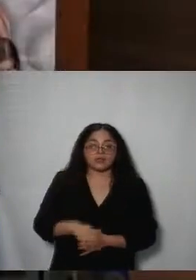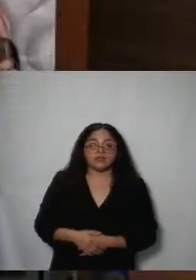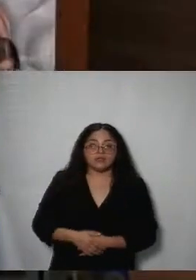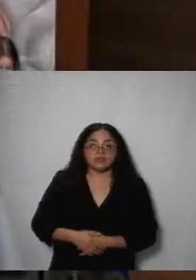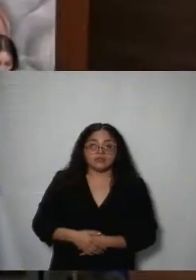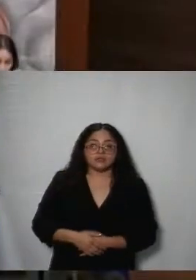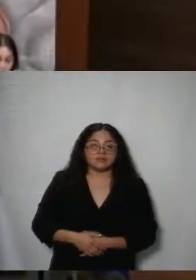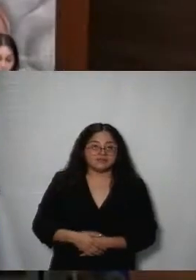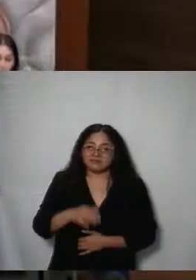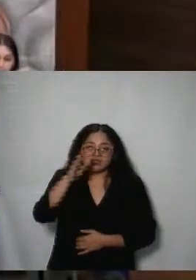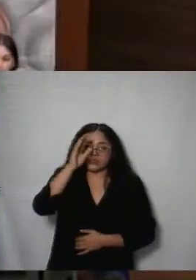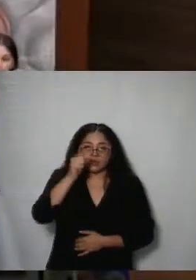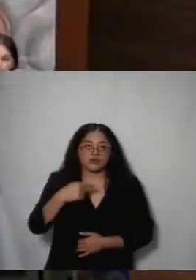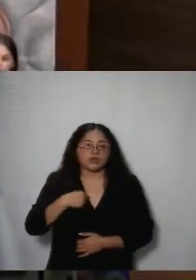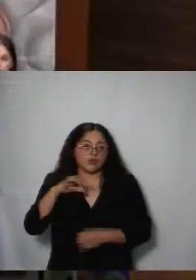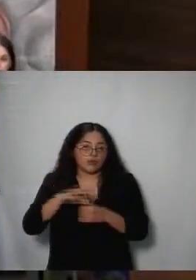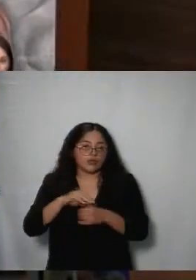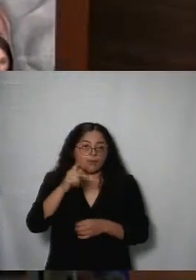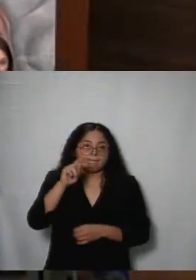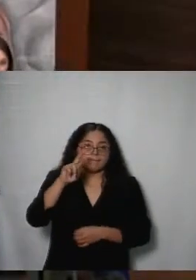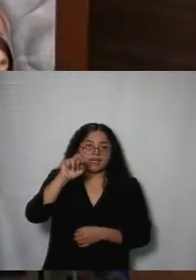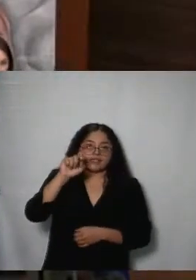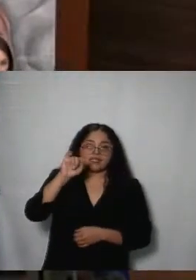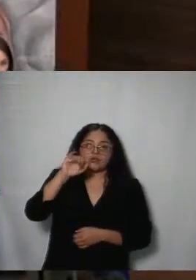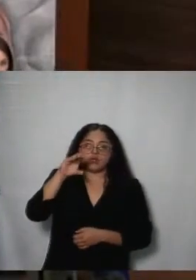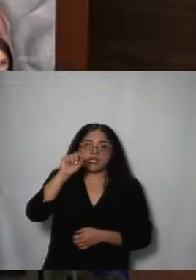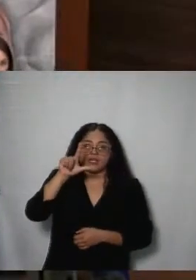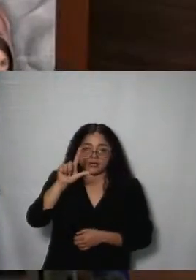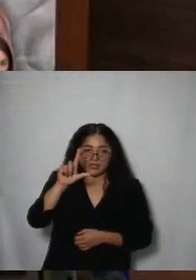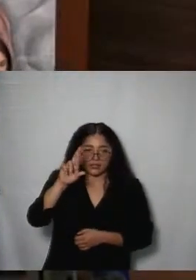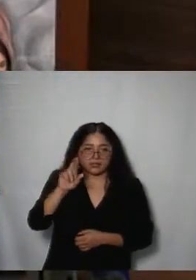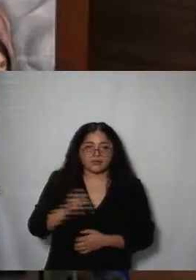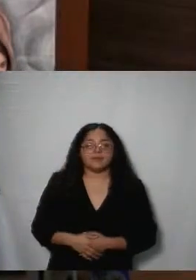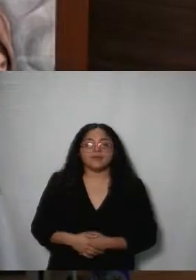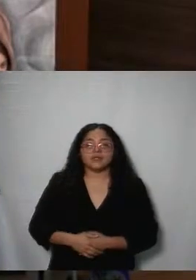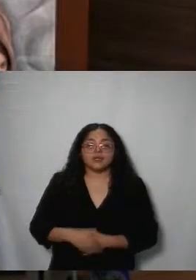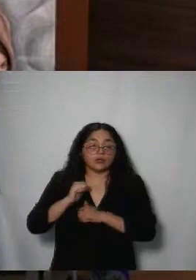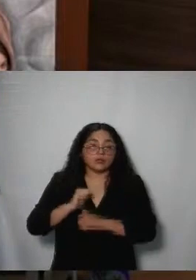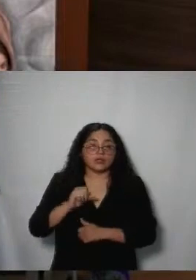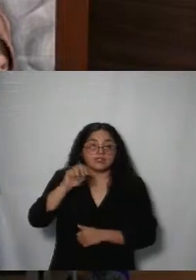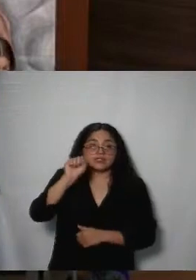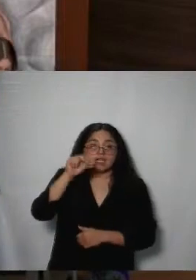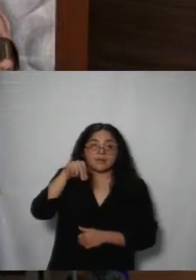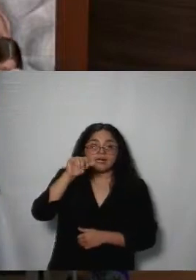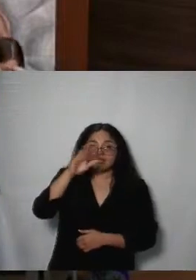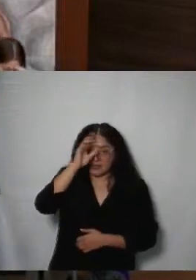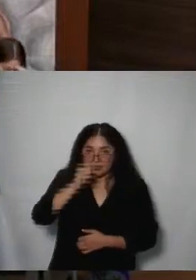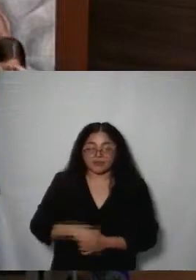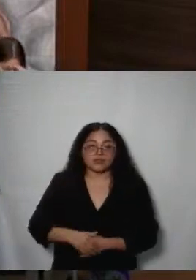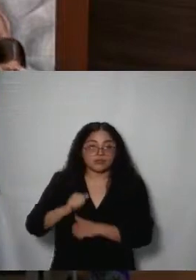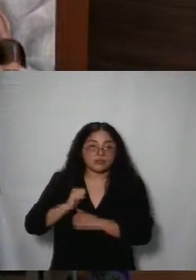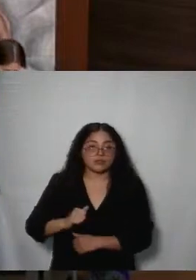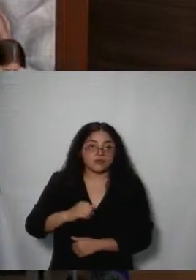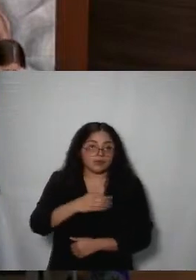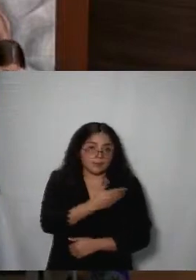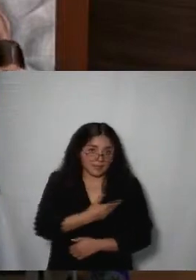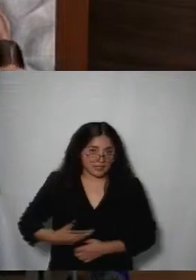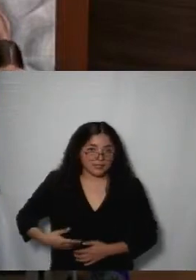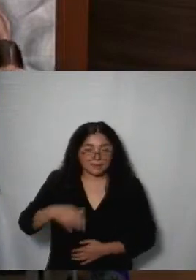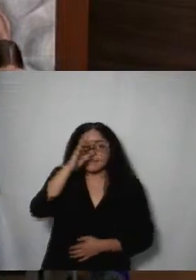Navar en contra y presentaría voto particular comisionada San Martín a favor comisionado